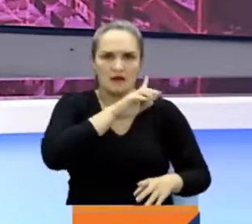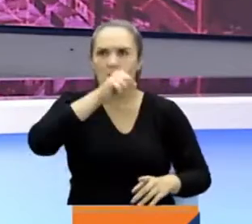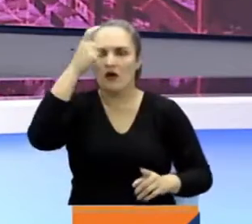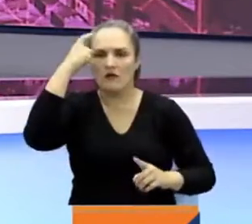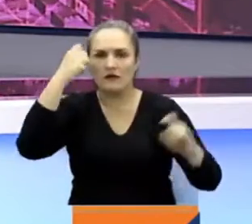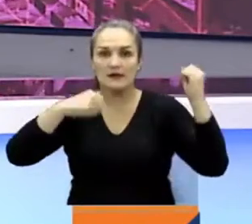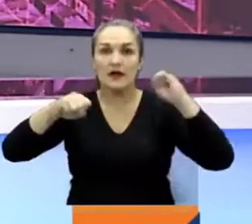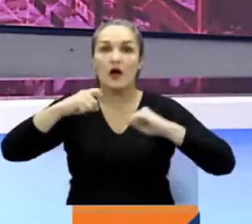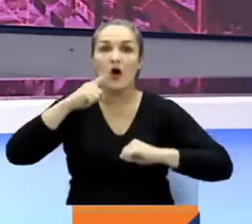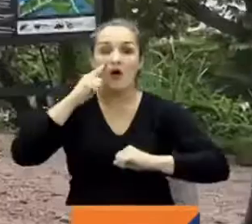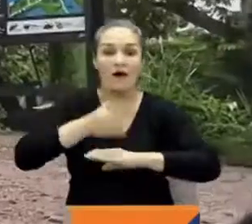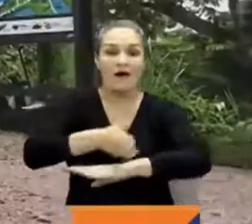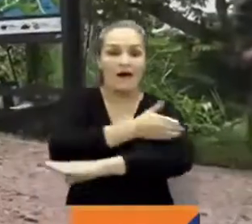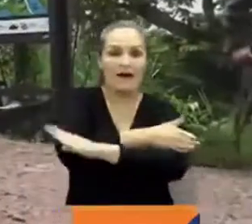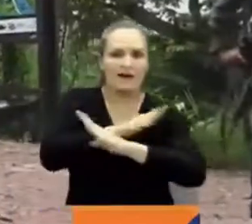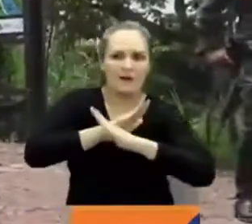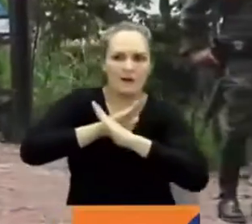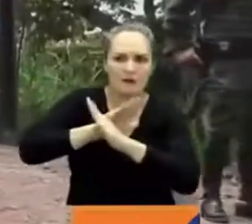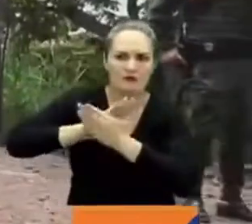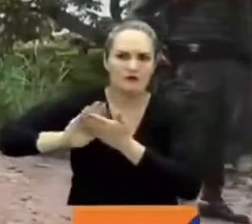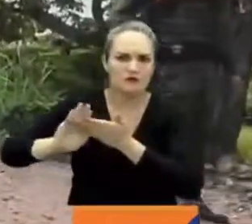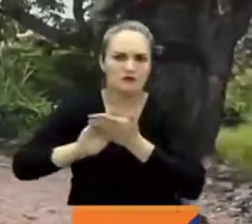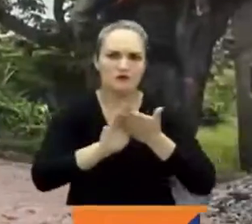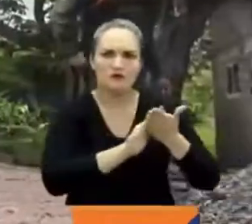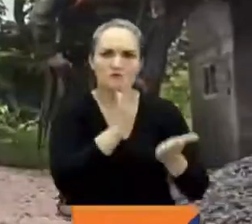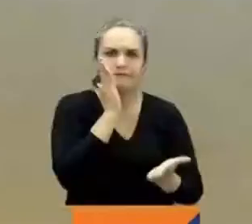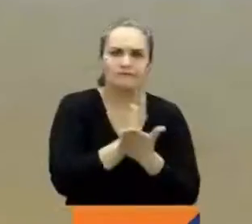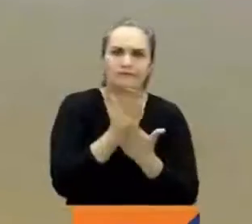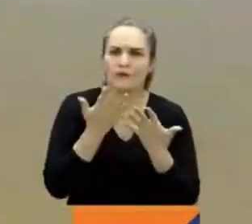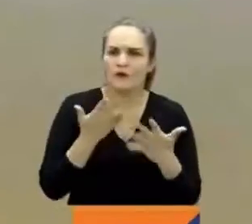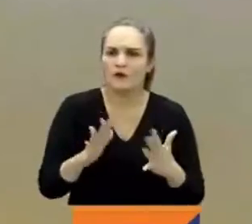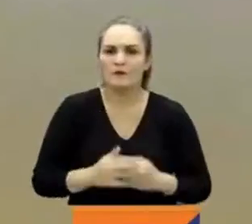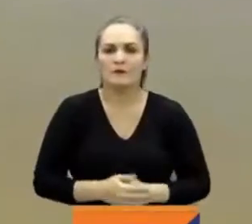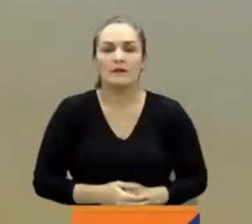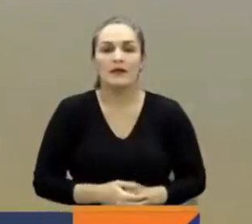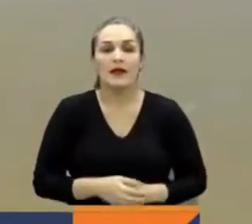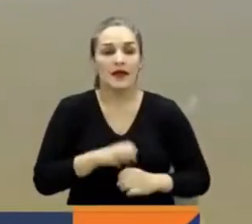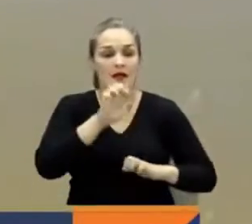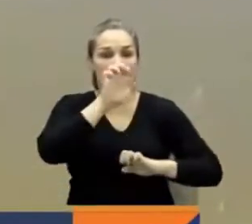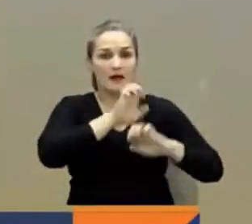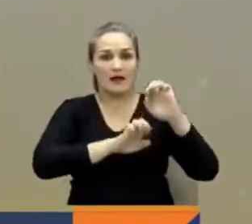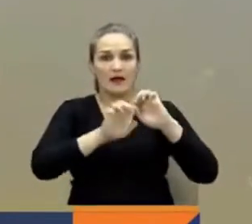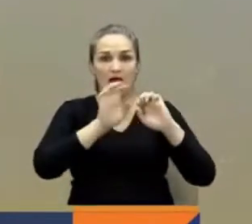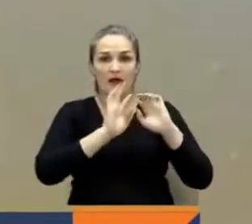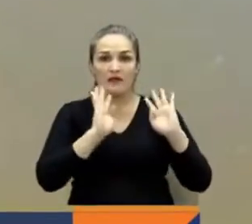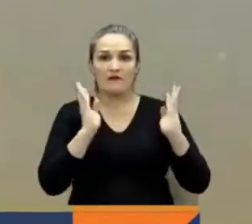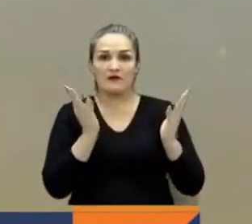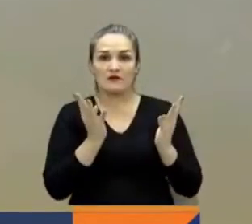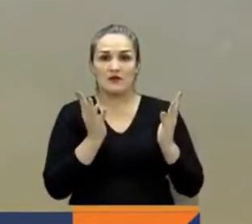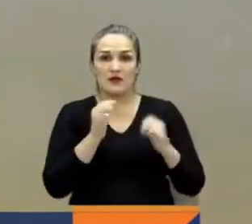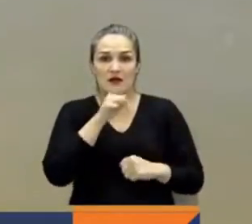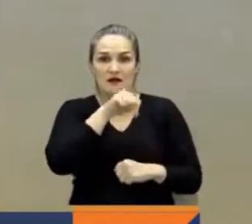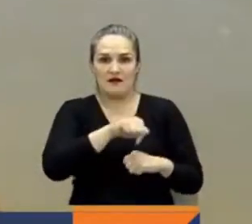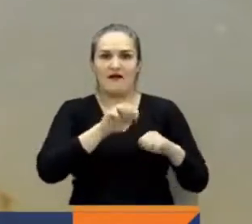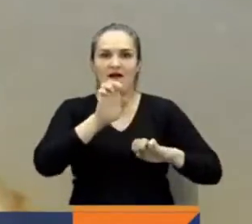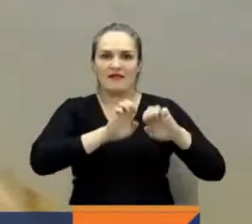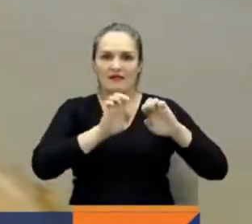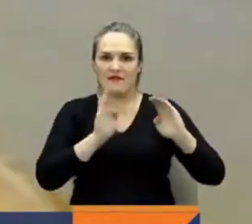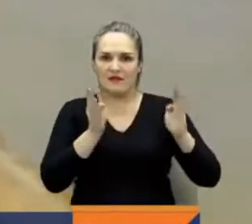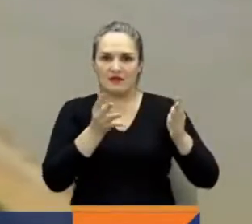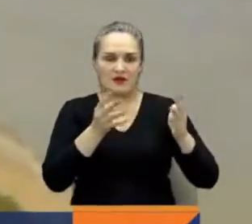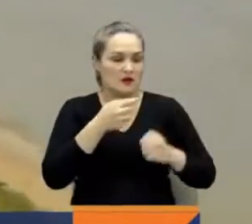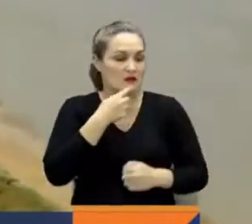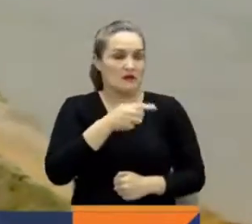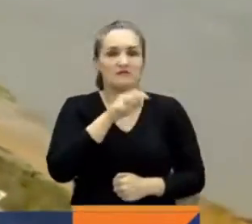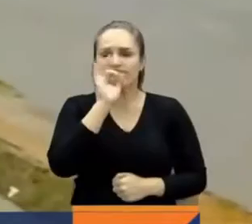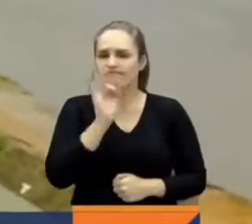de más tragedias. La Defensoría del Pueblo le pide al Sistema Nacional de Riesgo de Desastres adoptar medidas urgentes por las